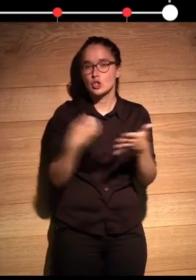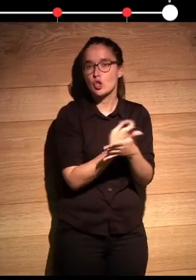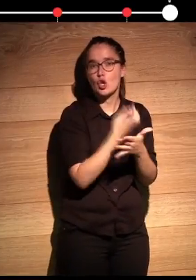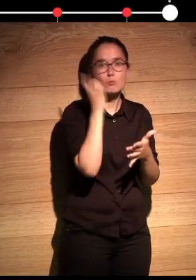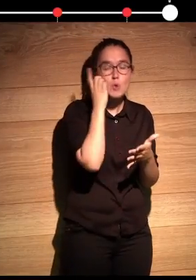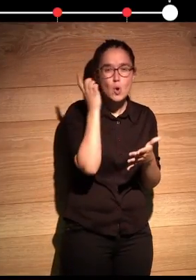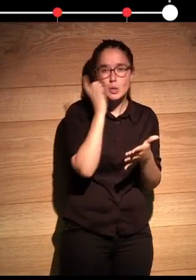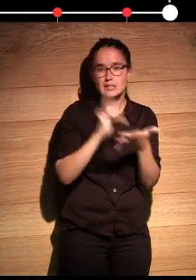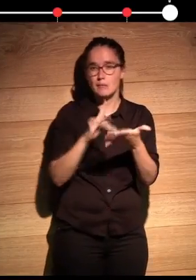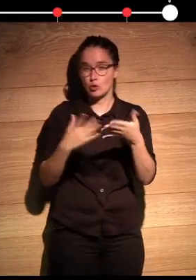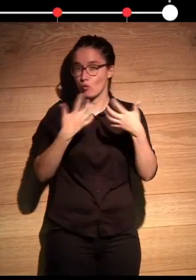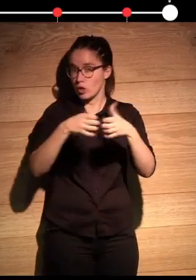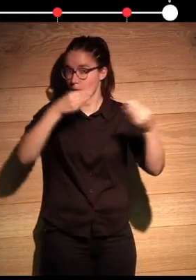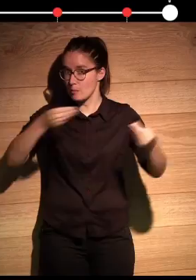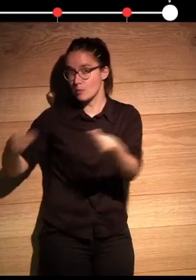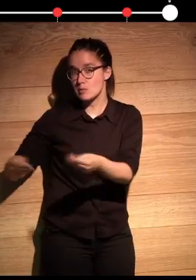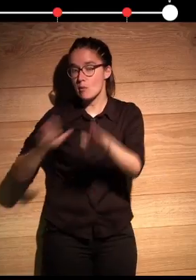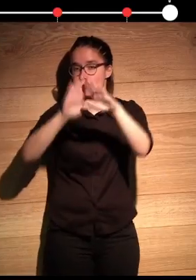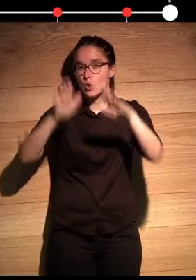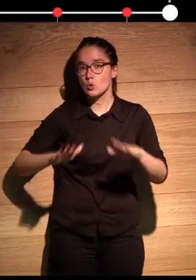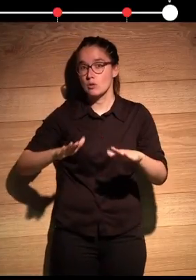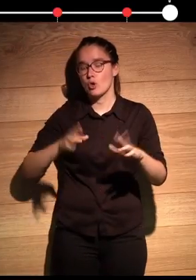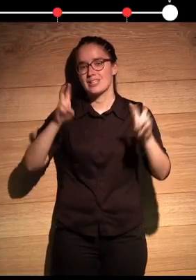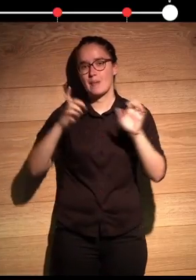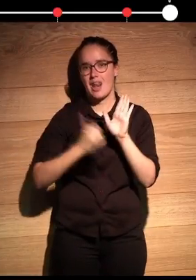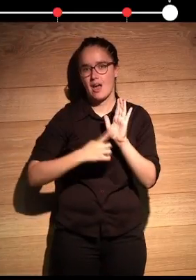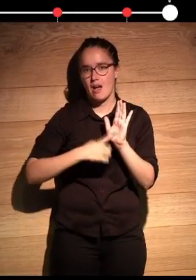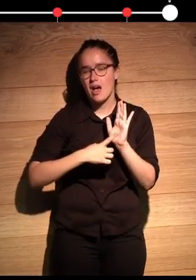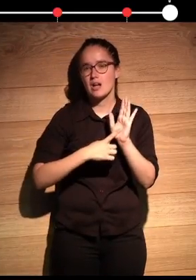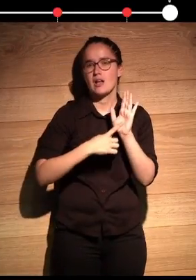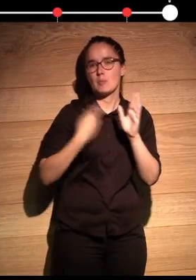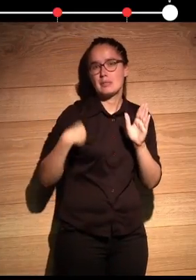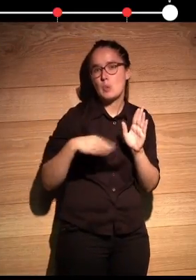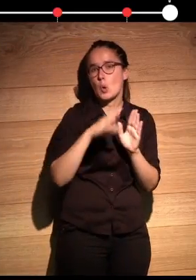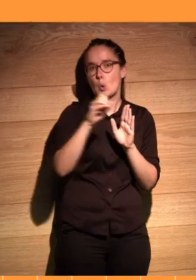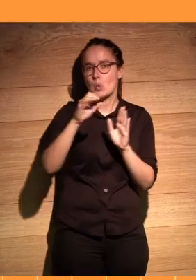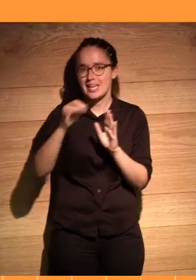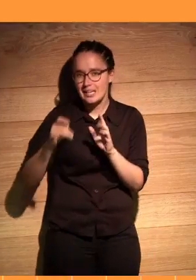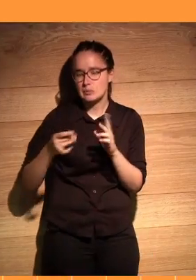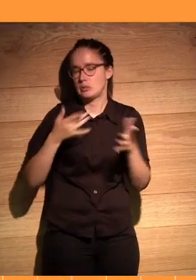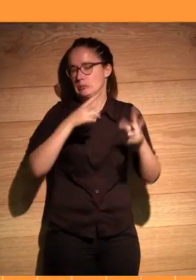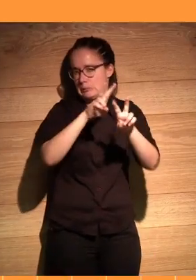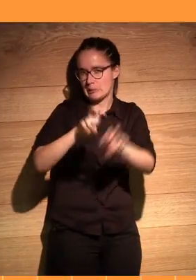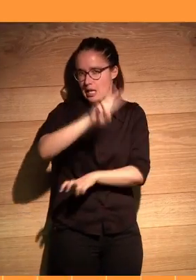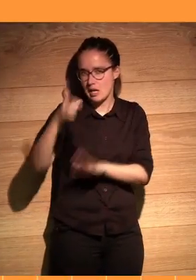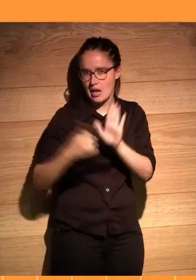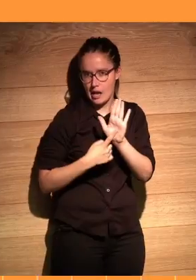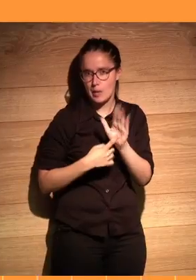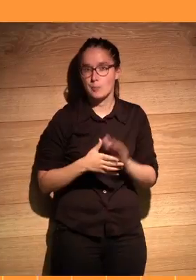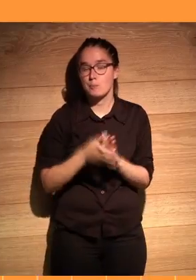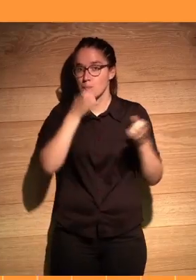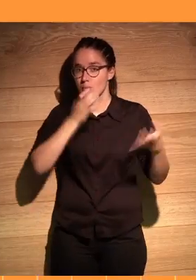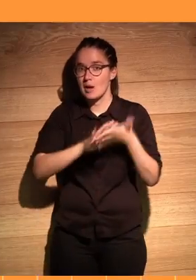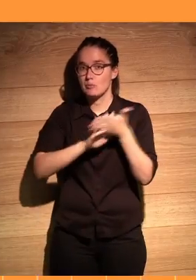dispositivos funcionan correctamente y, por último, aspectos legales, temas de cookies y Google Analytics y todo eso. Muy bien,